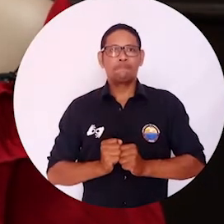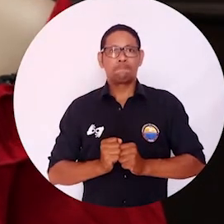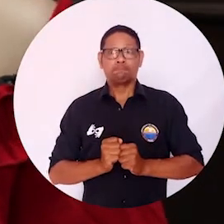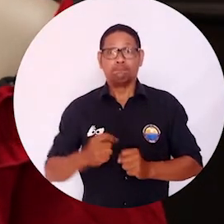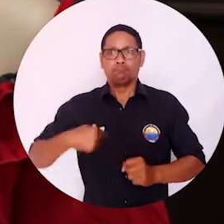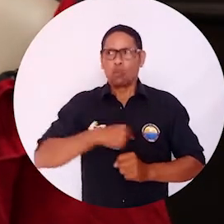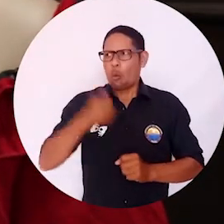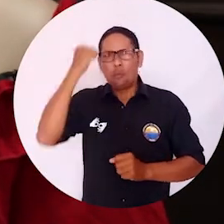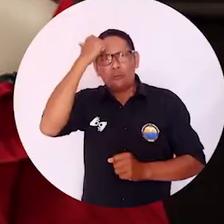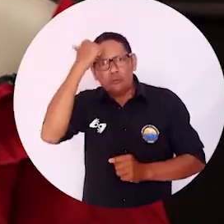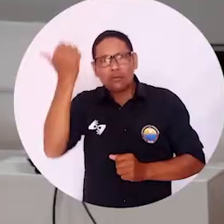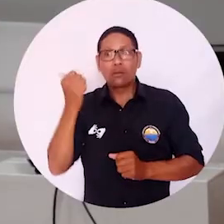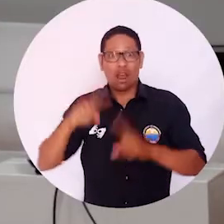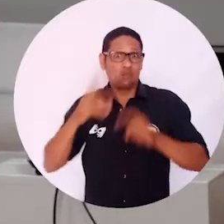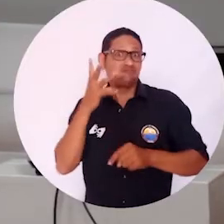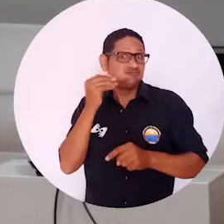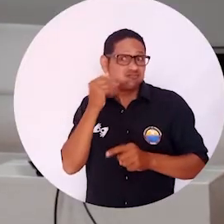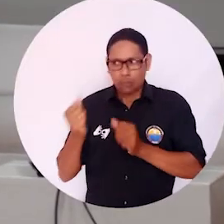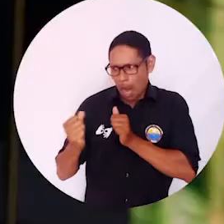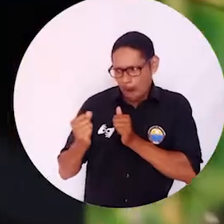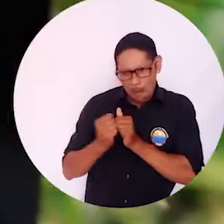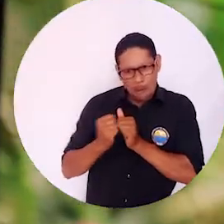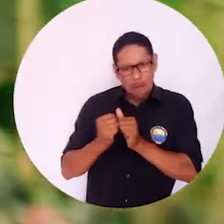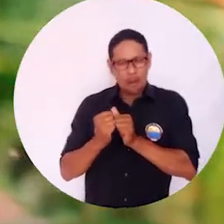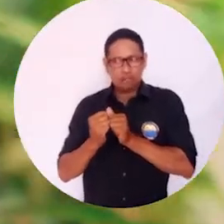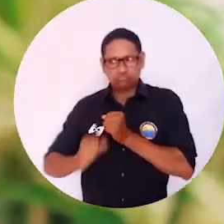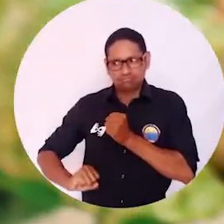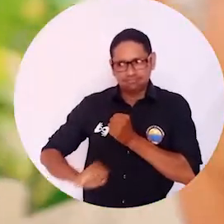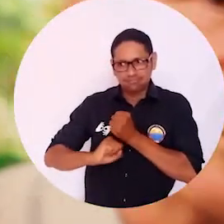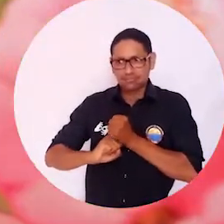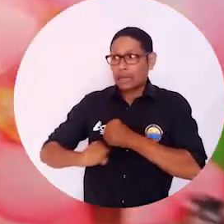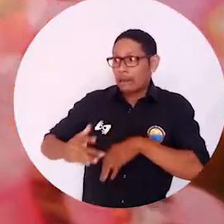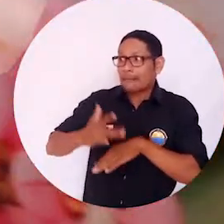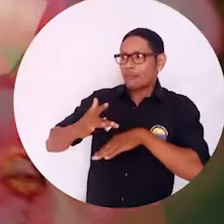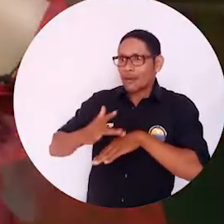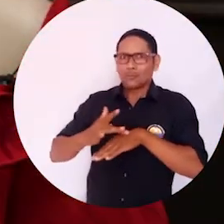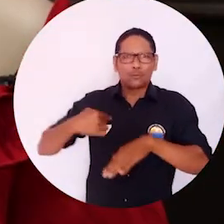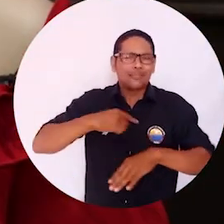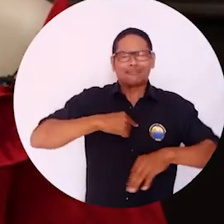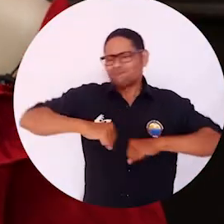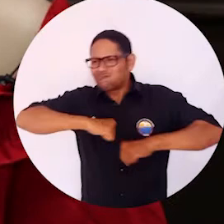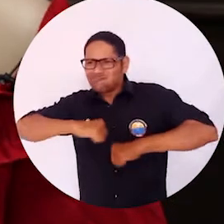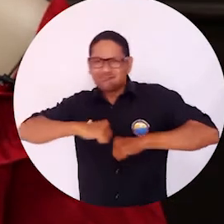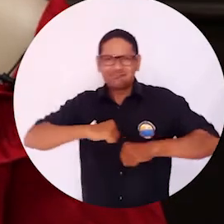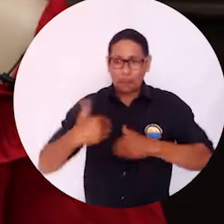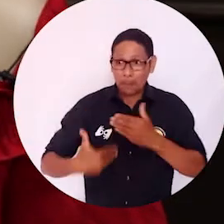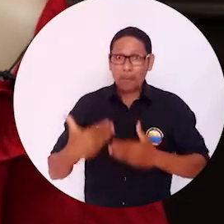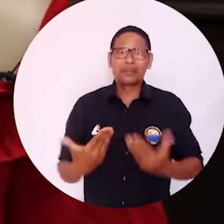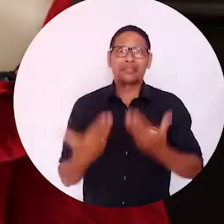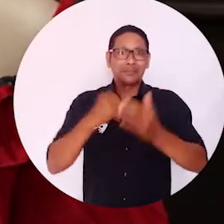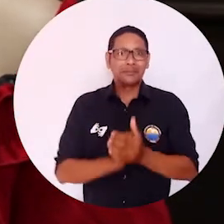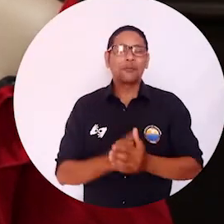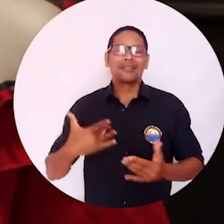profesores, expertos en temas que estábamos trabajando que nos estuvieron estimulando constantemente en el proceso